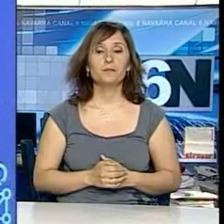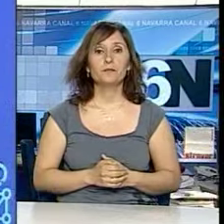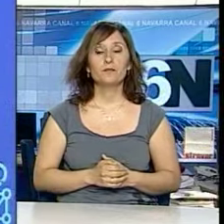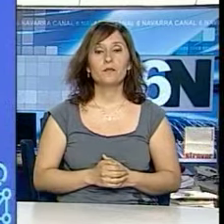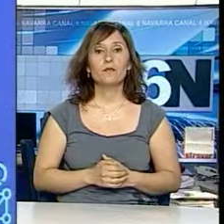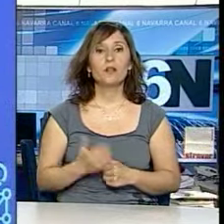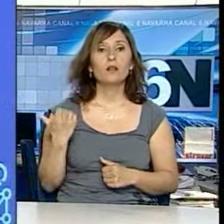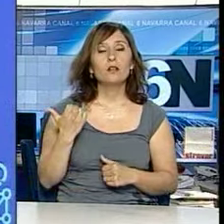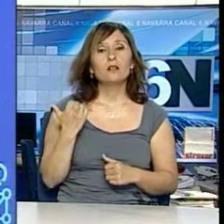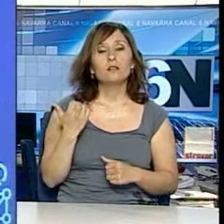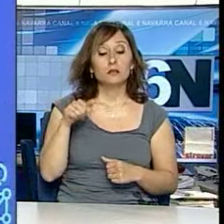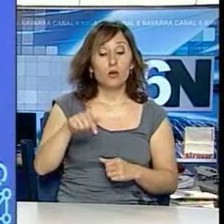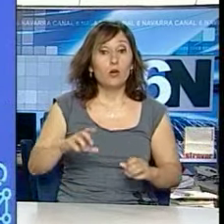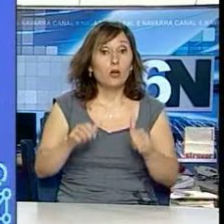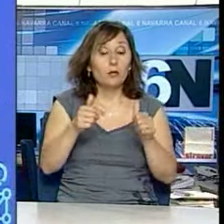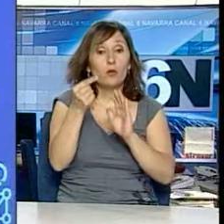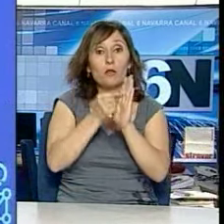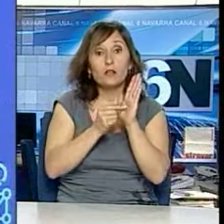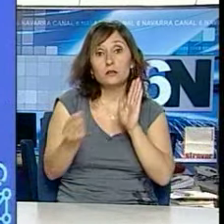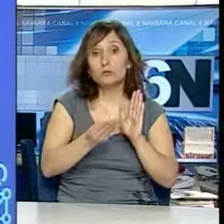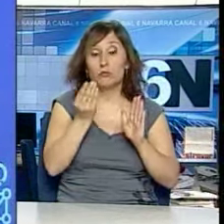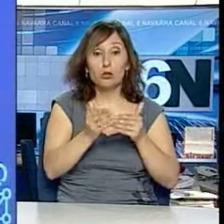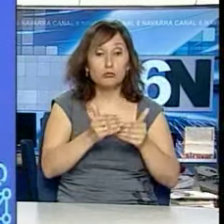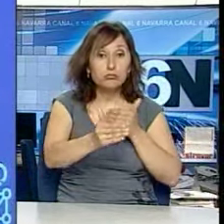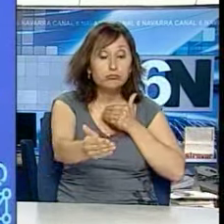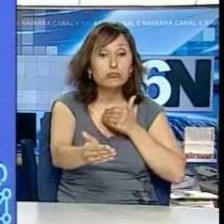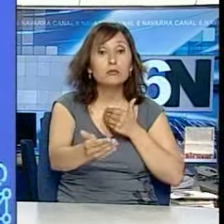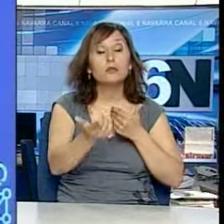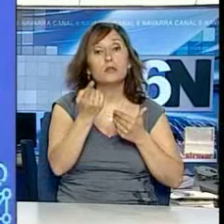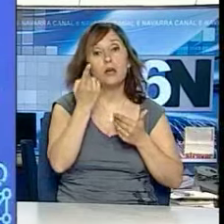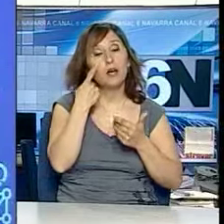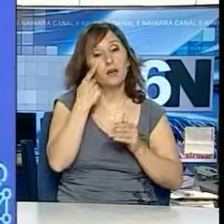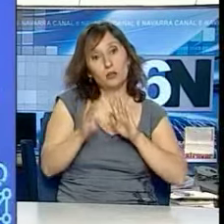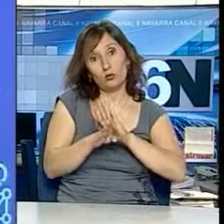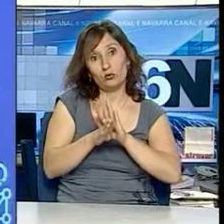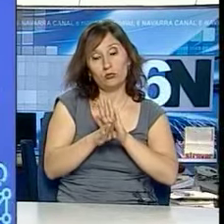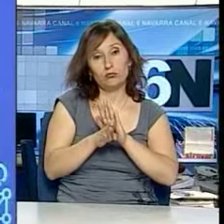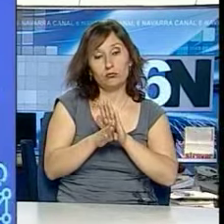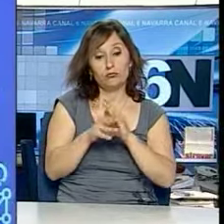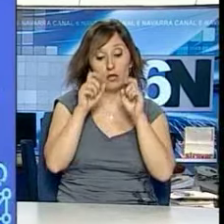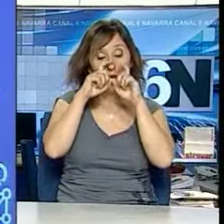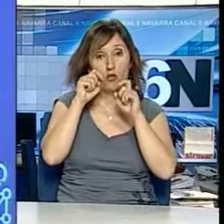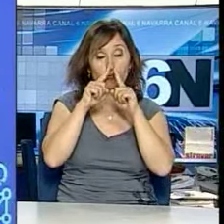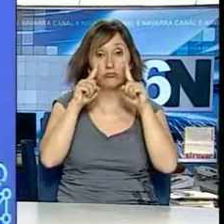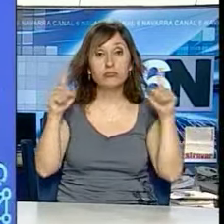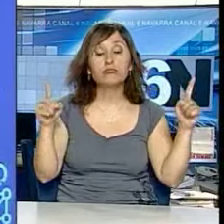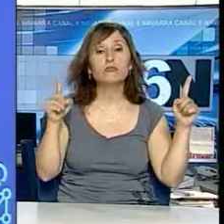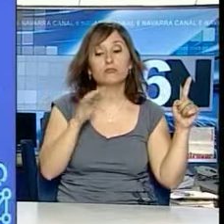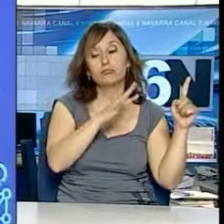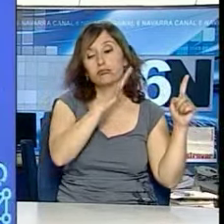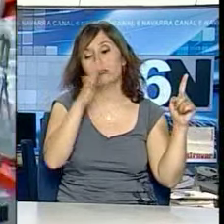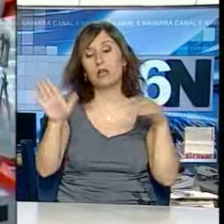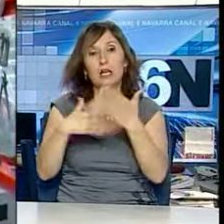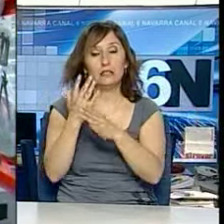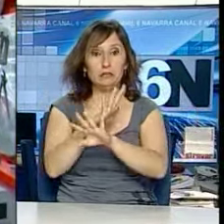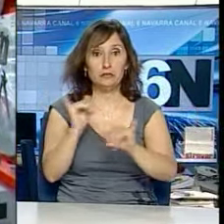senda que se inicia hoy con este magnífico dato continúe a lo largo de todo el año y suponga el inicio de la